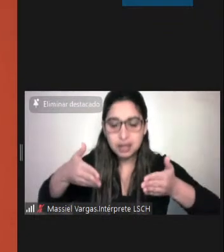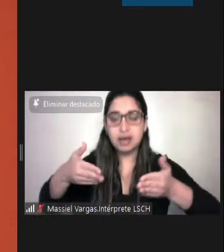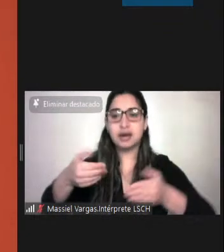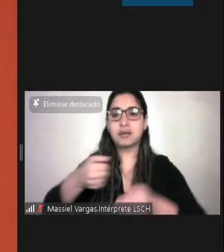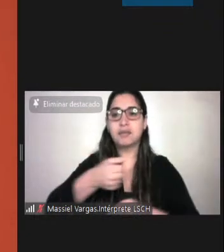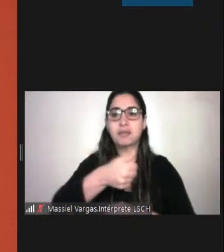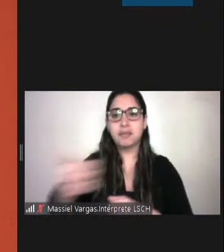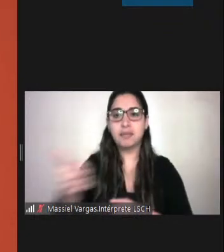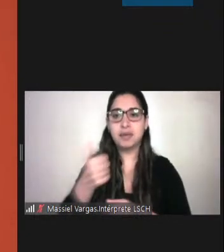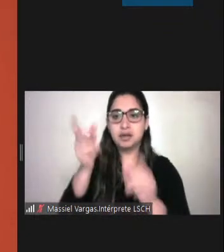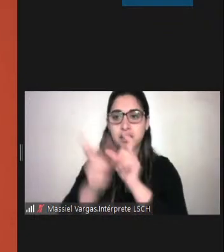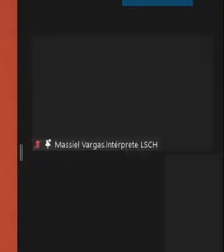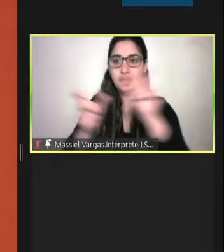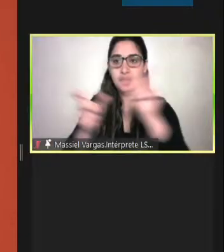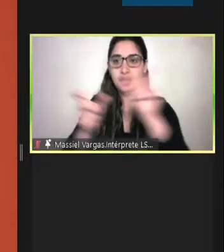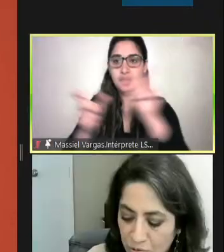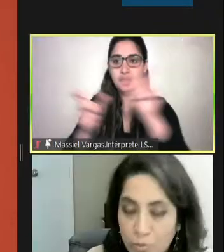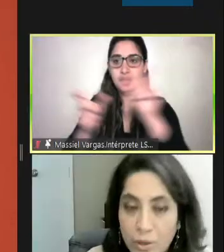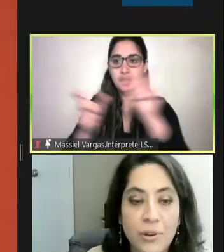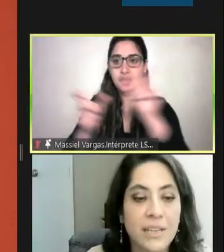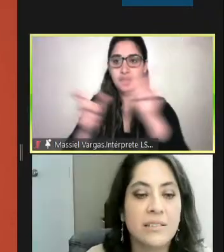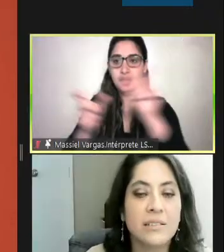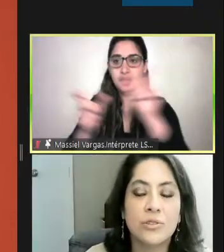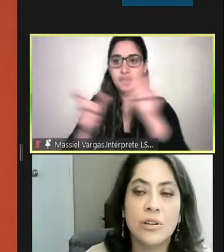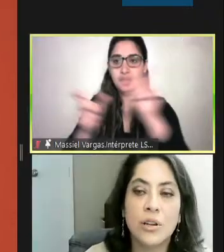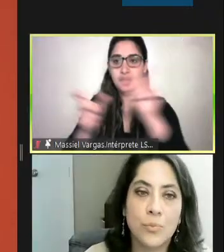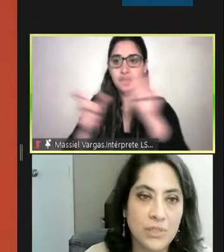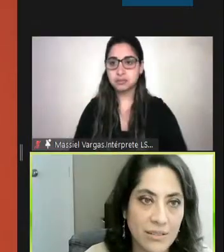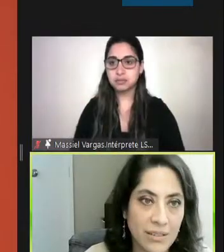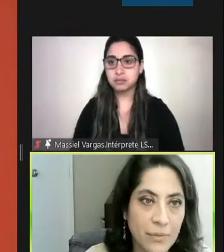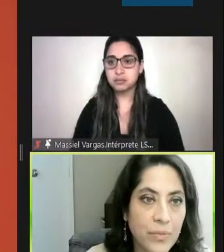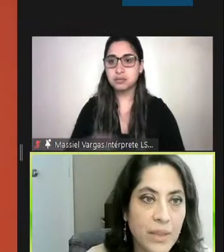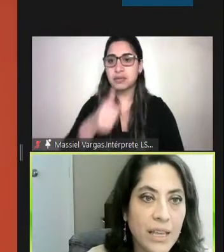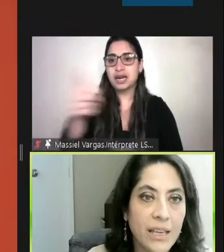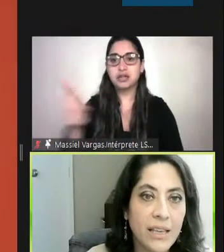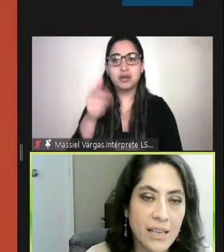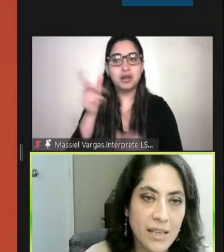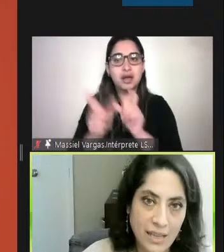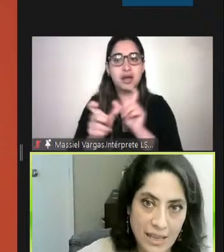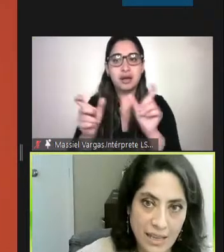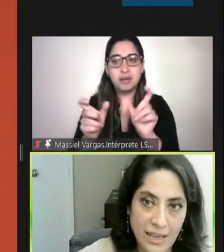que puedan ser utilizados por todas las personas en su mayor extensión posible.